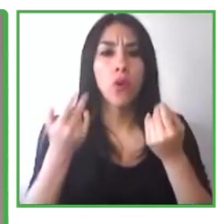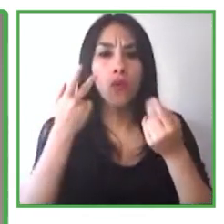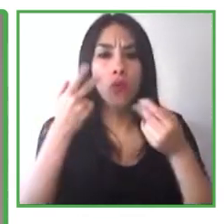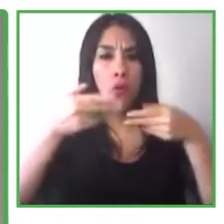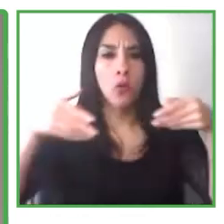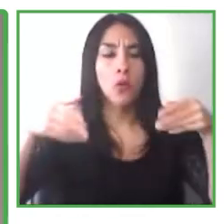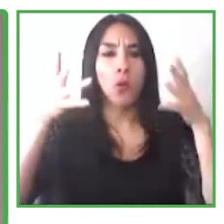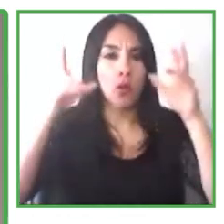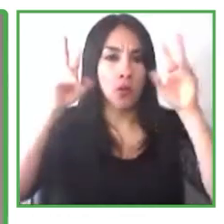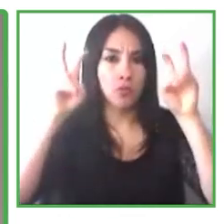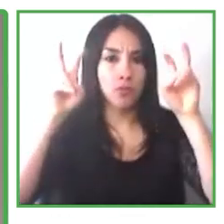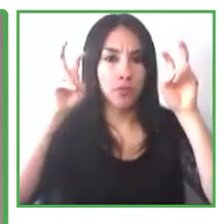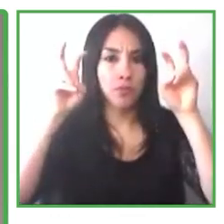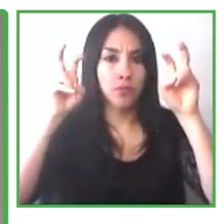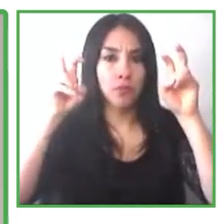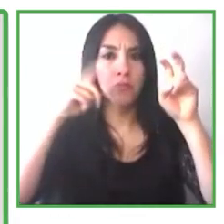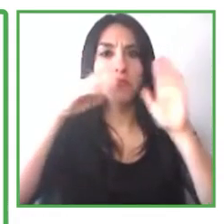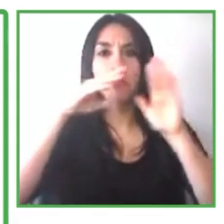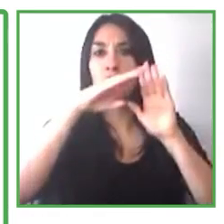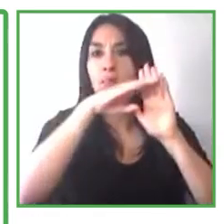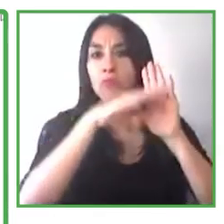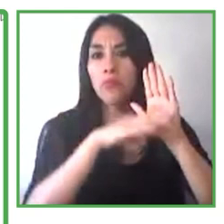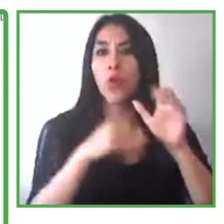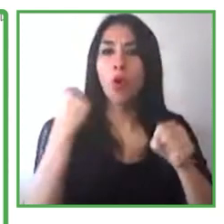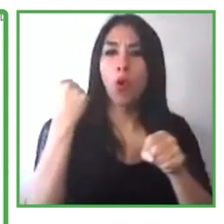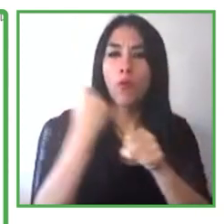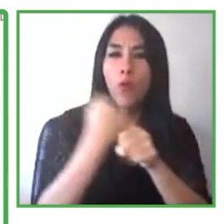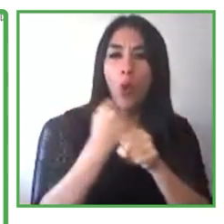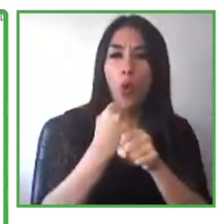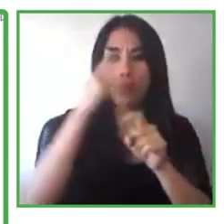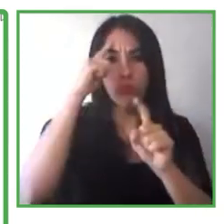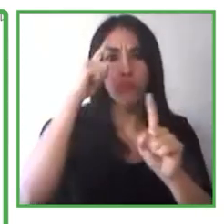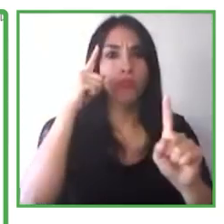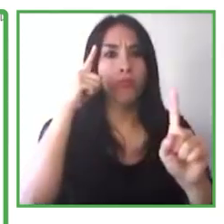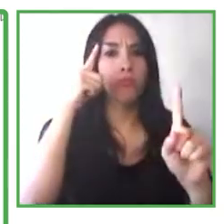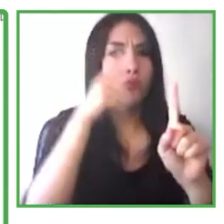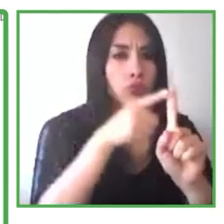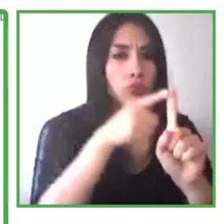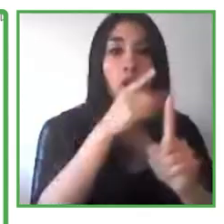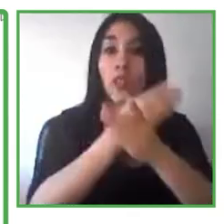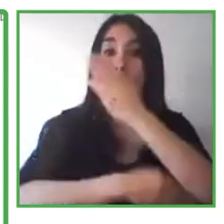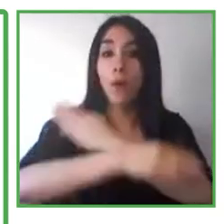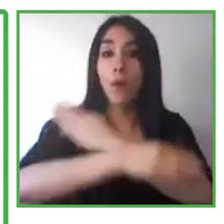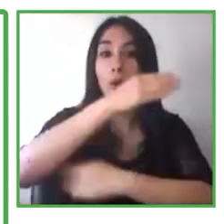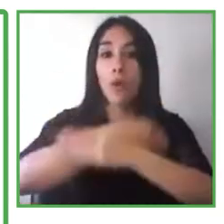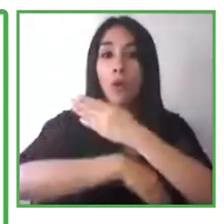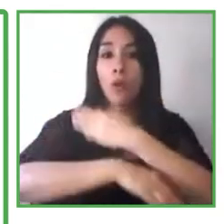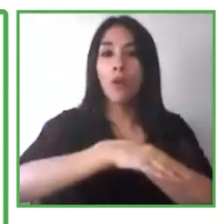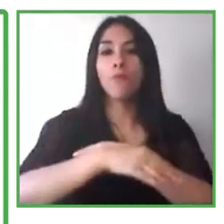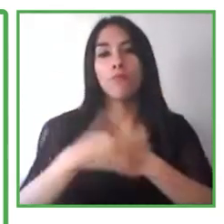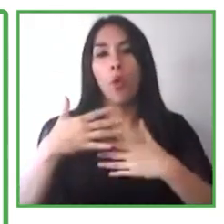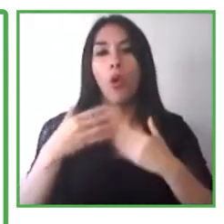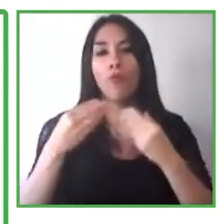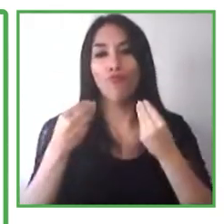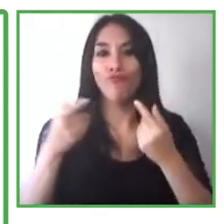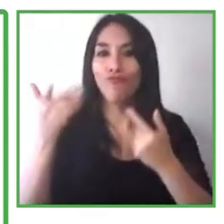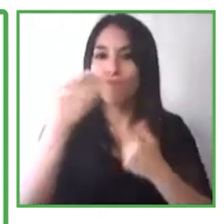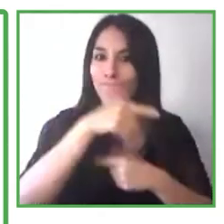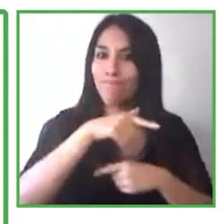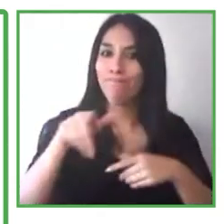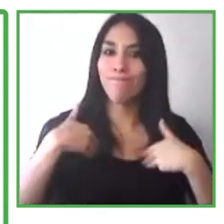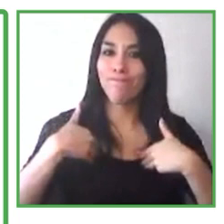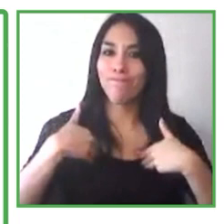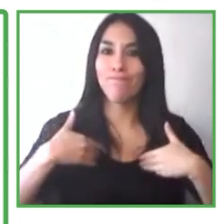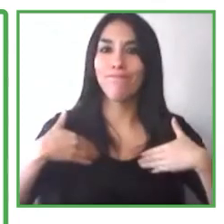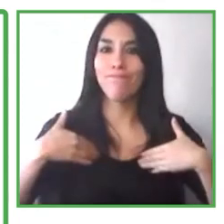personas con discapacidades. Entonces, bienvenidos y muchas gracias por venir. Me llamo Pat Romsek, como dije. Tengo o